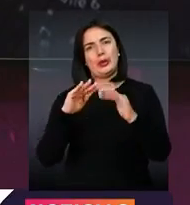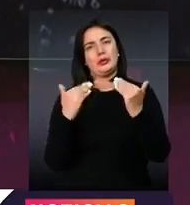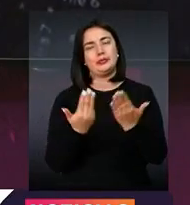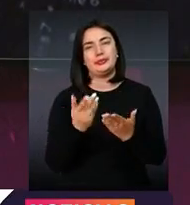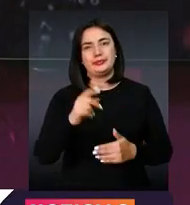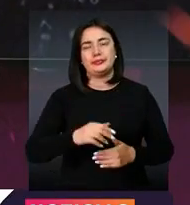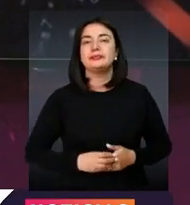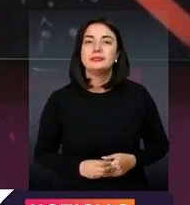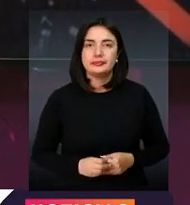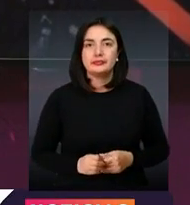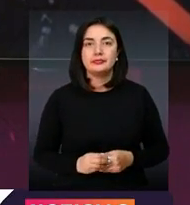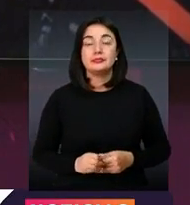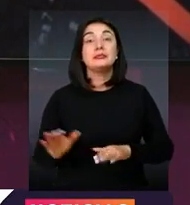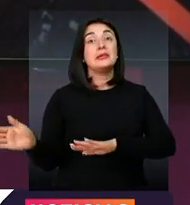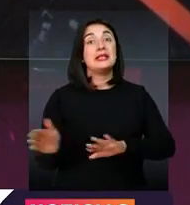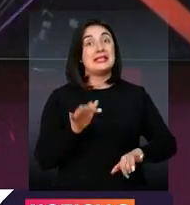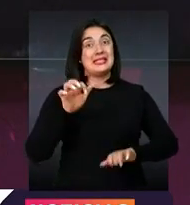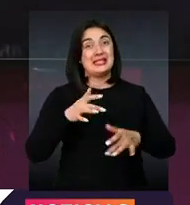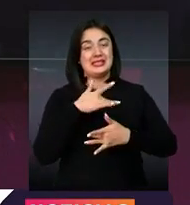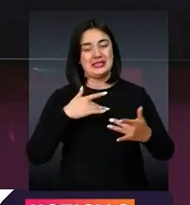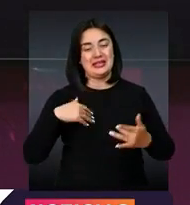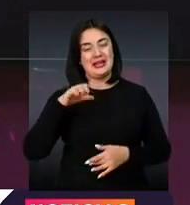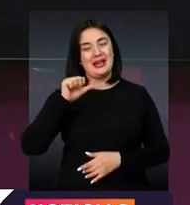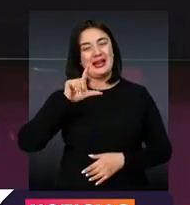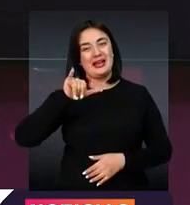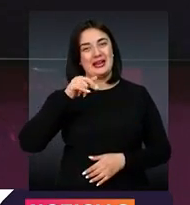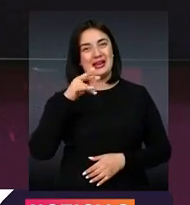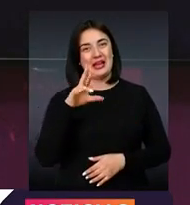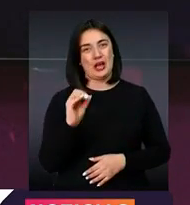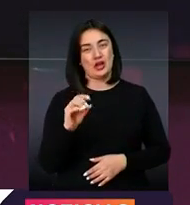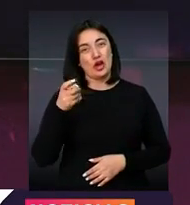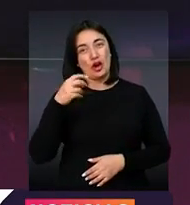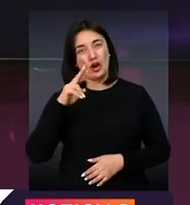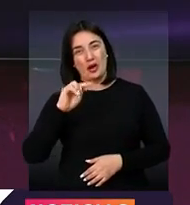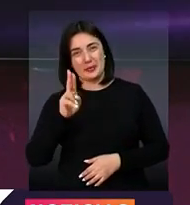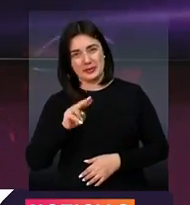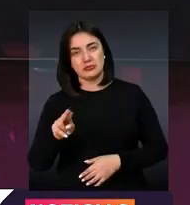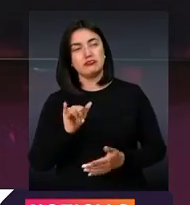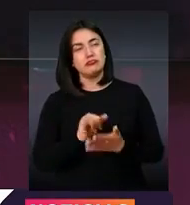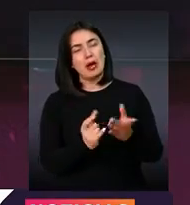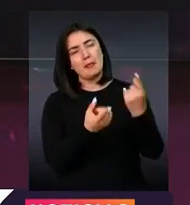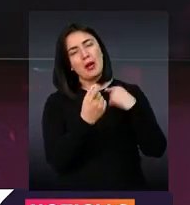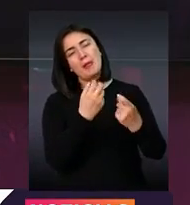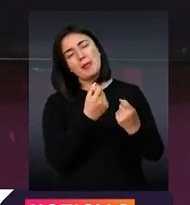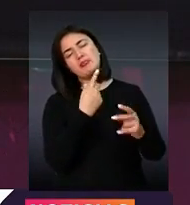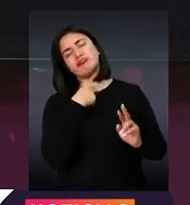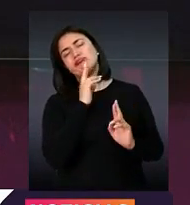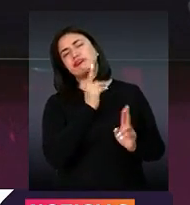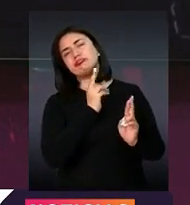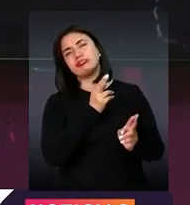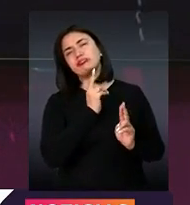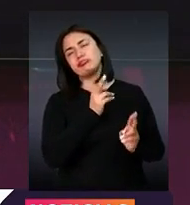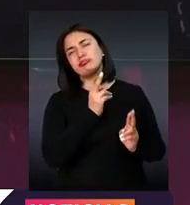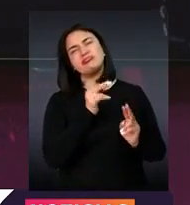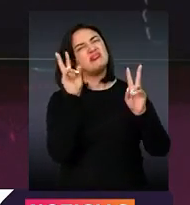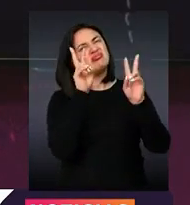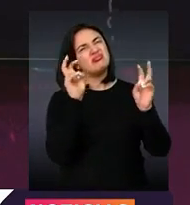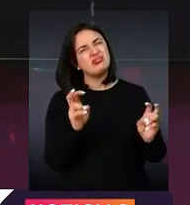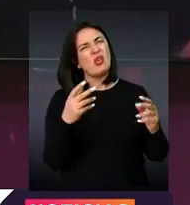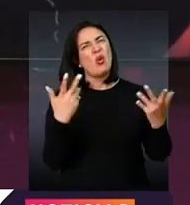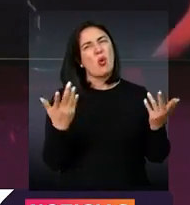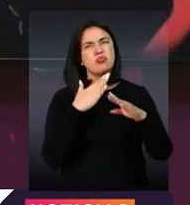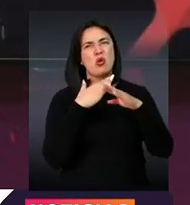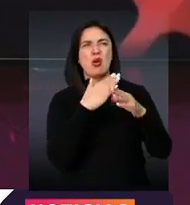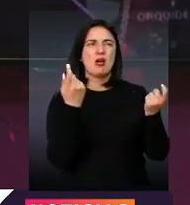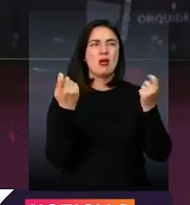El secretario de Salud, Alejandro Gómez, respondió a todos los cuestionamientos que le hicieron los concejales de Bogotá frente al manejo de la pandemia.